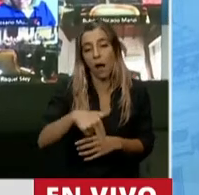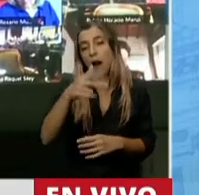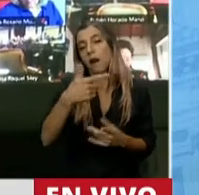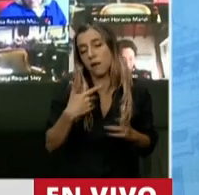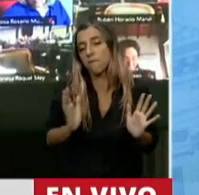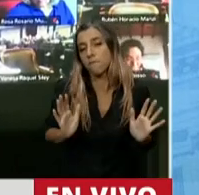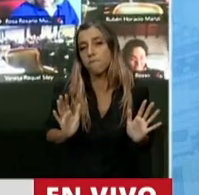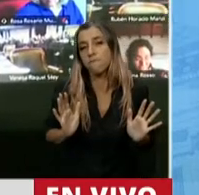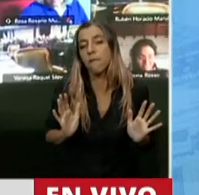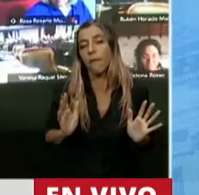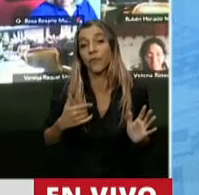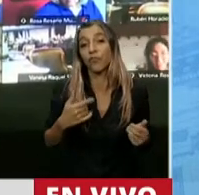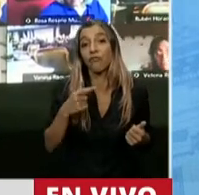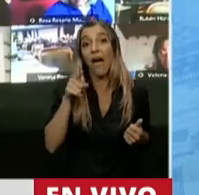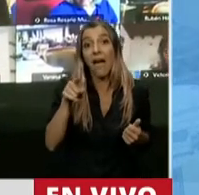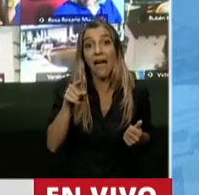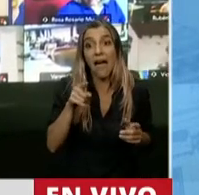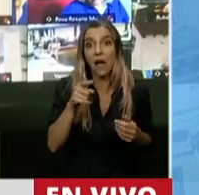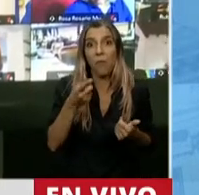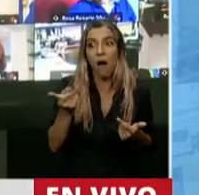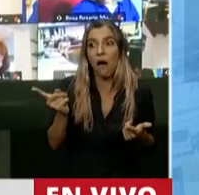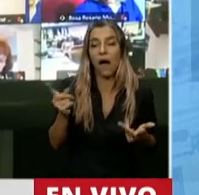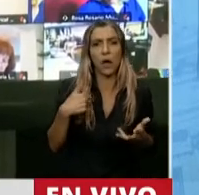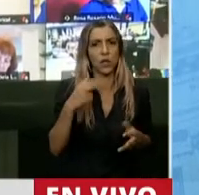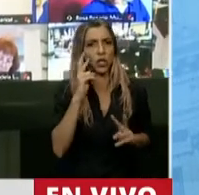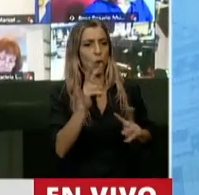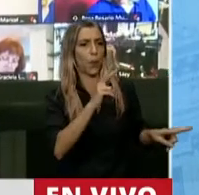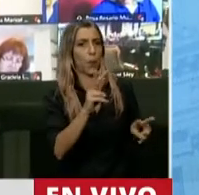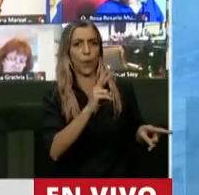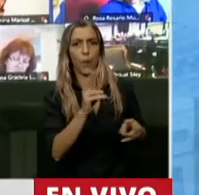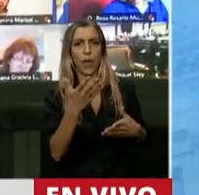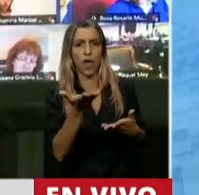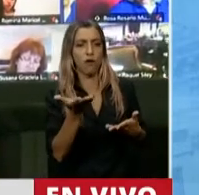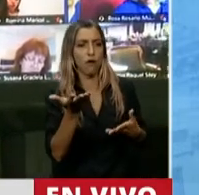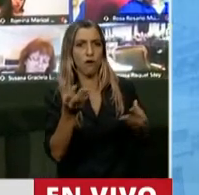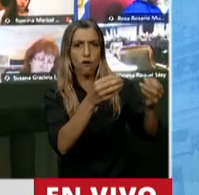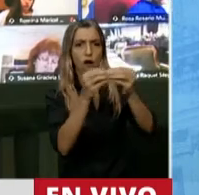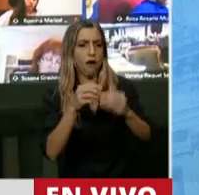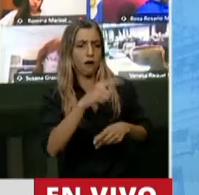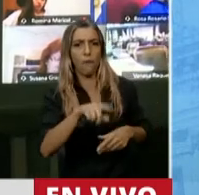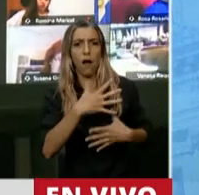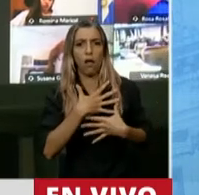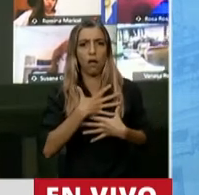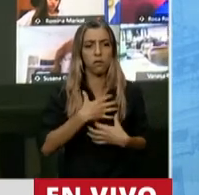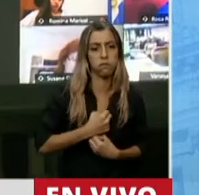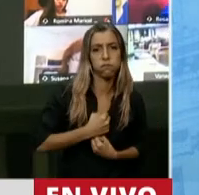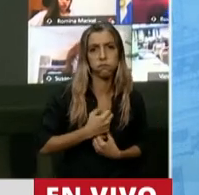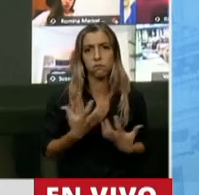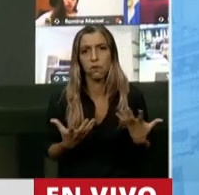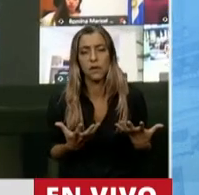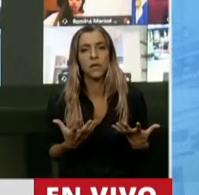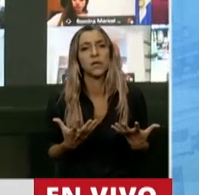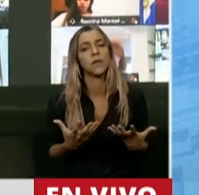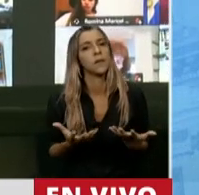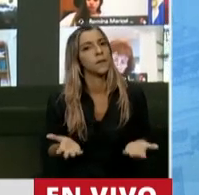el desánimo más grande de muchos de ustedes, y los entiendo como militantes políticos, pero ese desánimo no lo